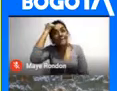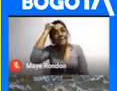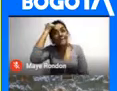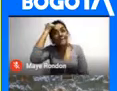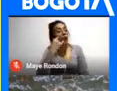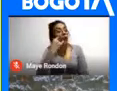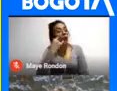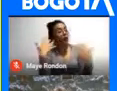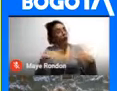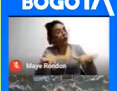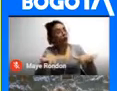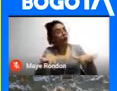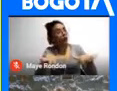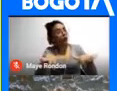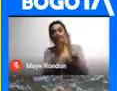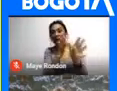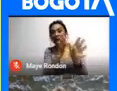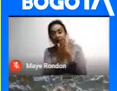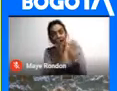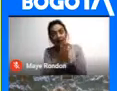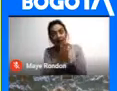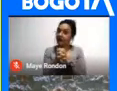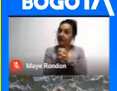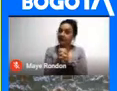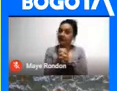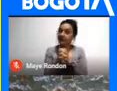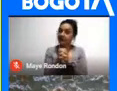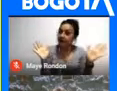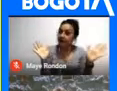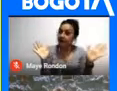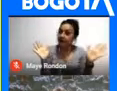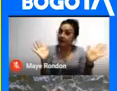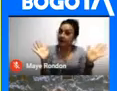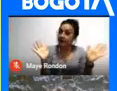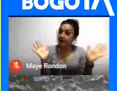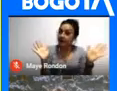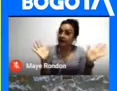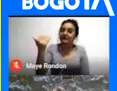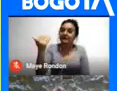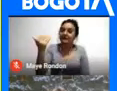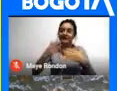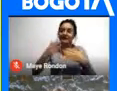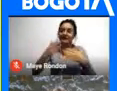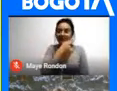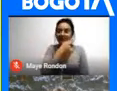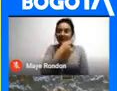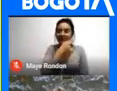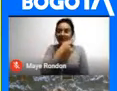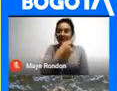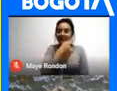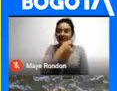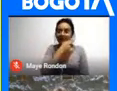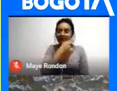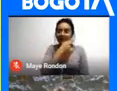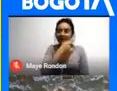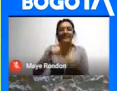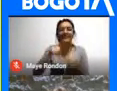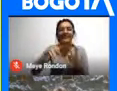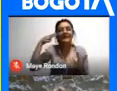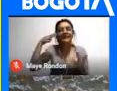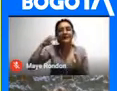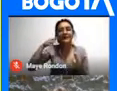interesante Lo que nos está contando Bueno A mí se me olvidó Saludar a Mare Y a Silvia Nuestras